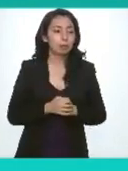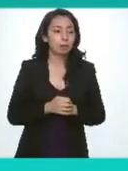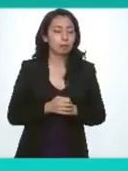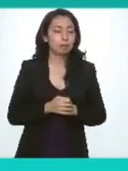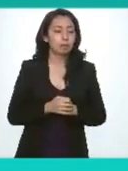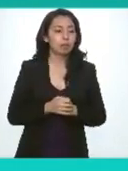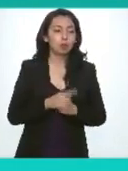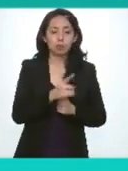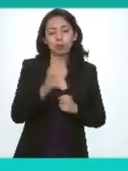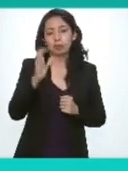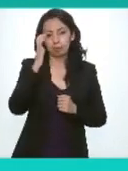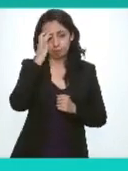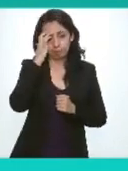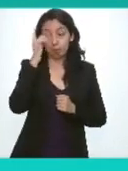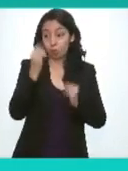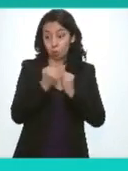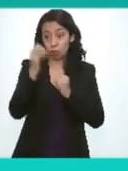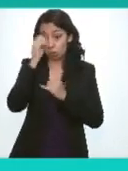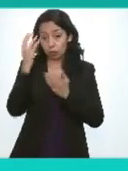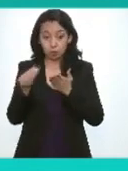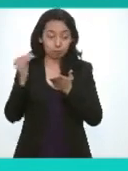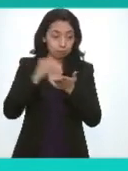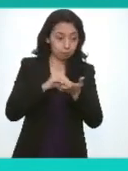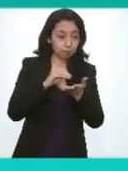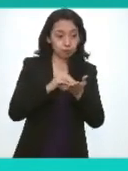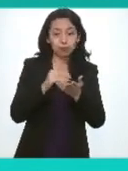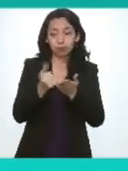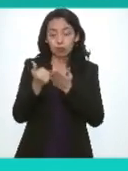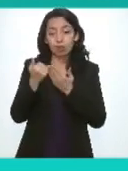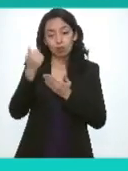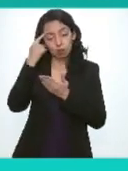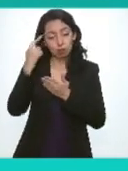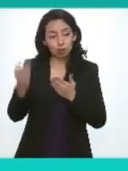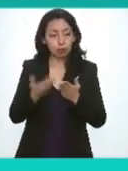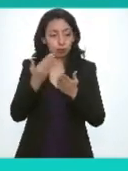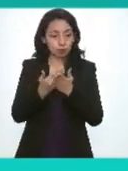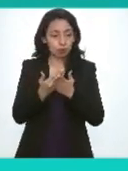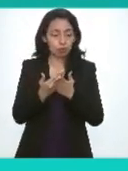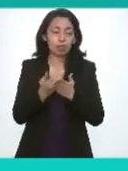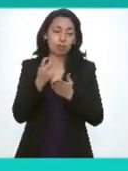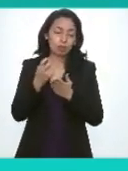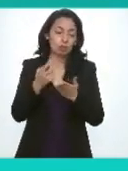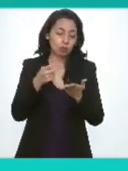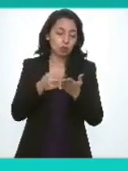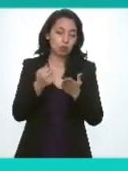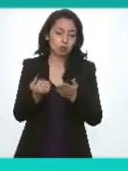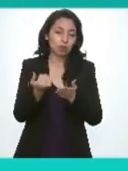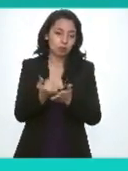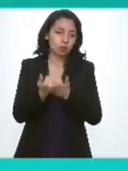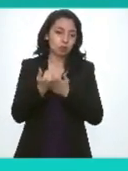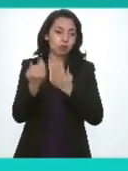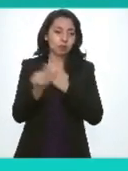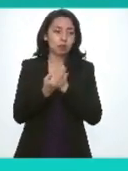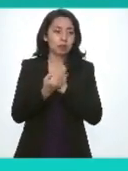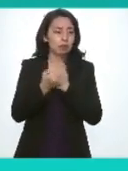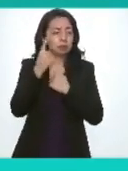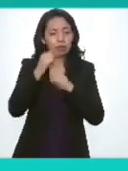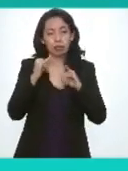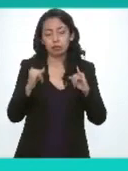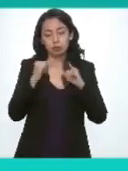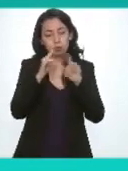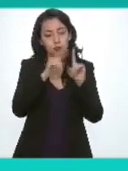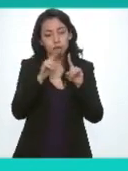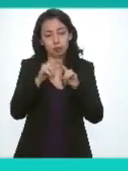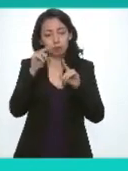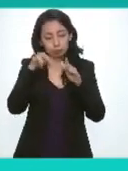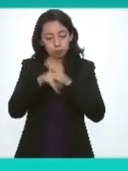conocido aportado y contribuido a avalar esta propuesta que insisto pues nos va a ayudar a la apertura institucional de todo el sistema nacional